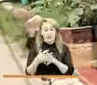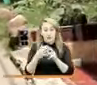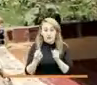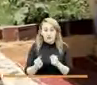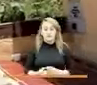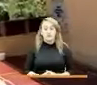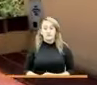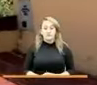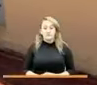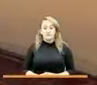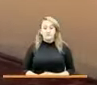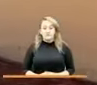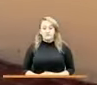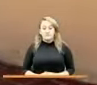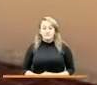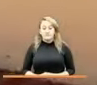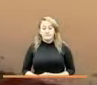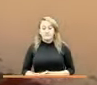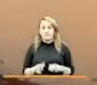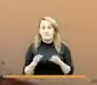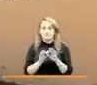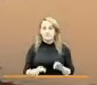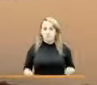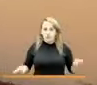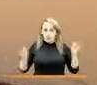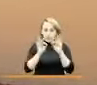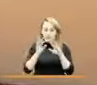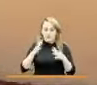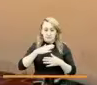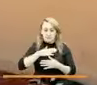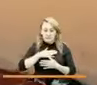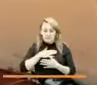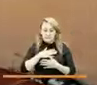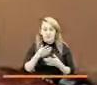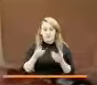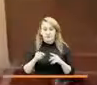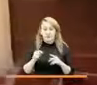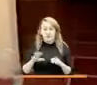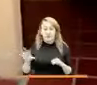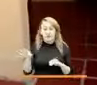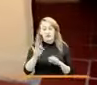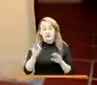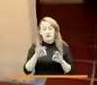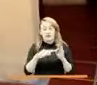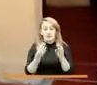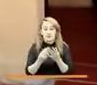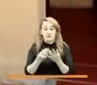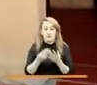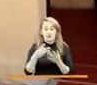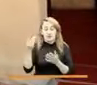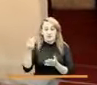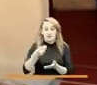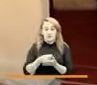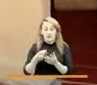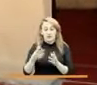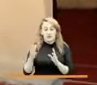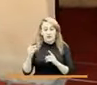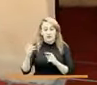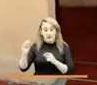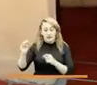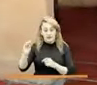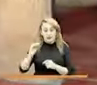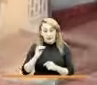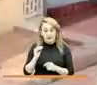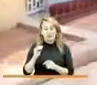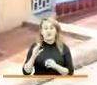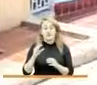Sería muy importante para mí y para todas las familias que recibimos el ingreso solidario que este